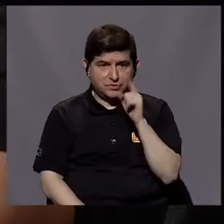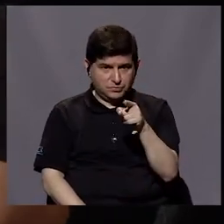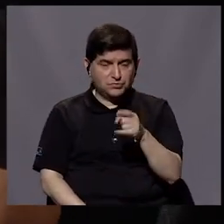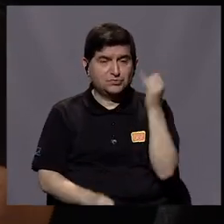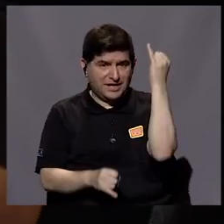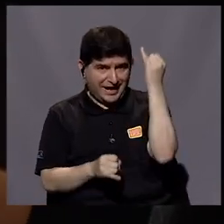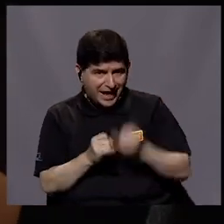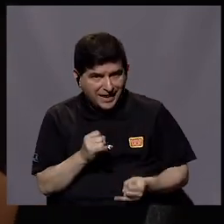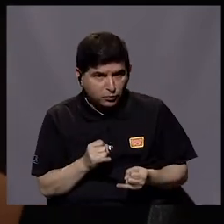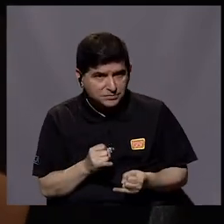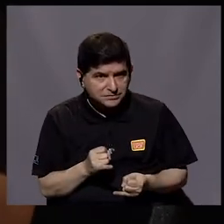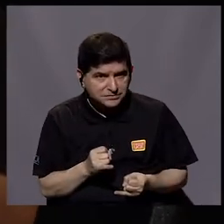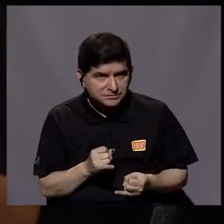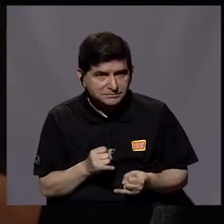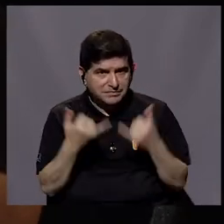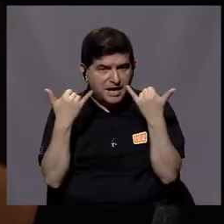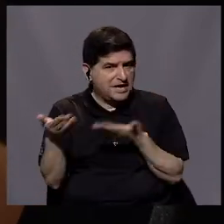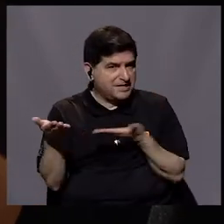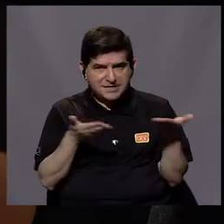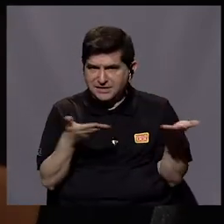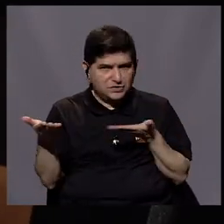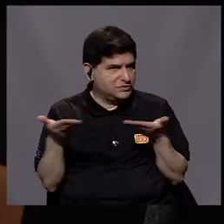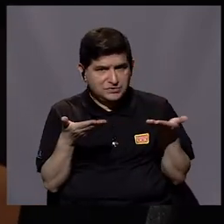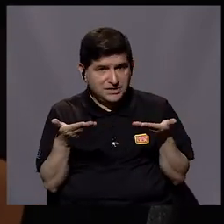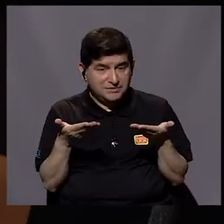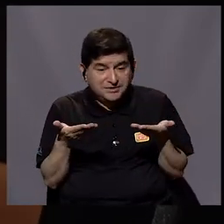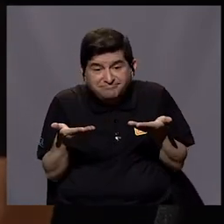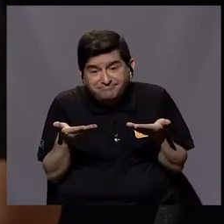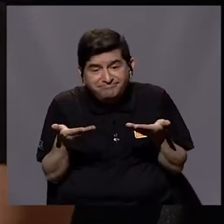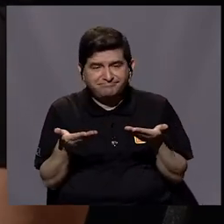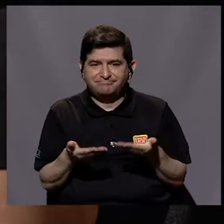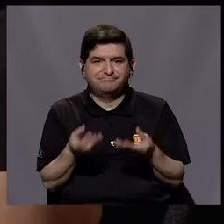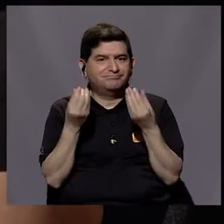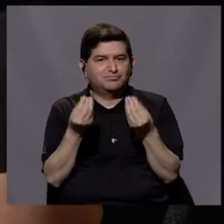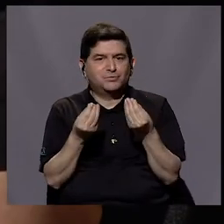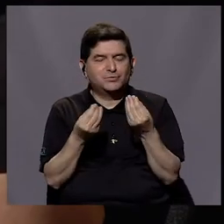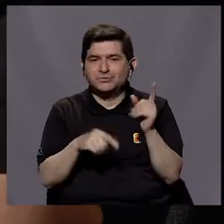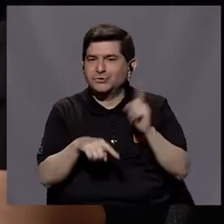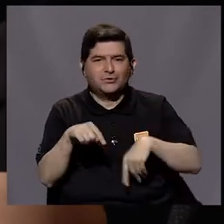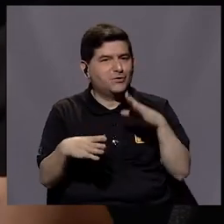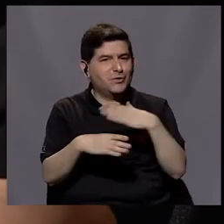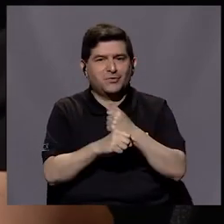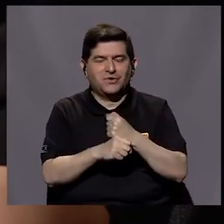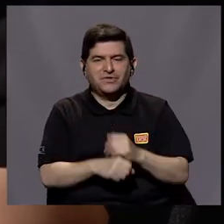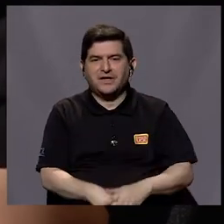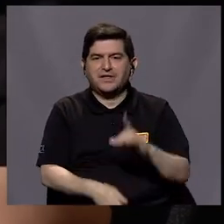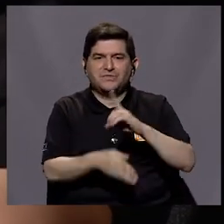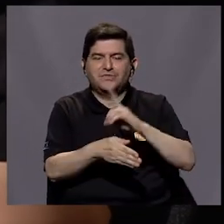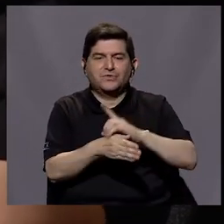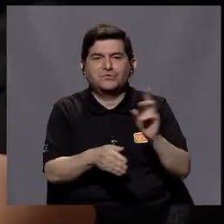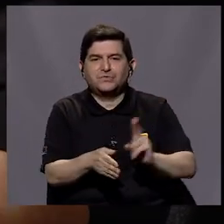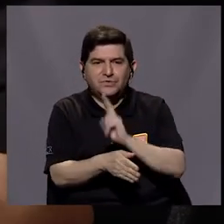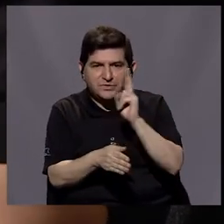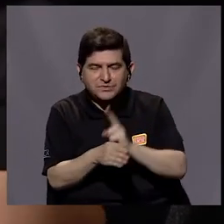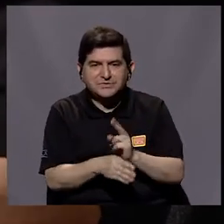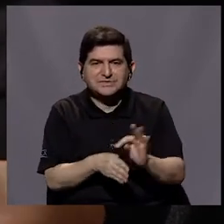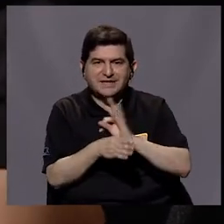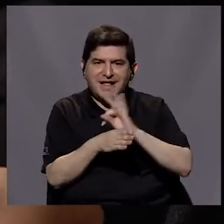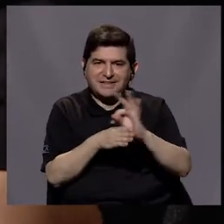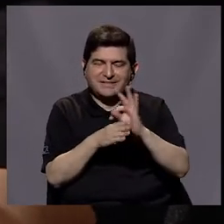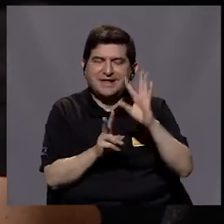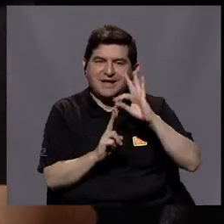Si usted llega a la última y ya no le sirve, no hay mucho que se pueda hacer por usted. que hacen los médicos es recurrir a